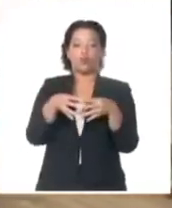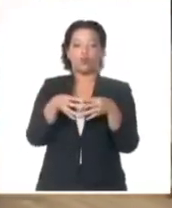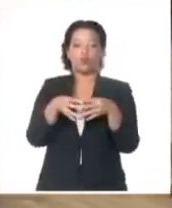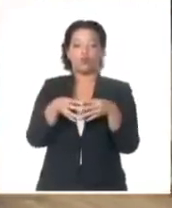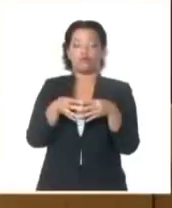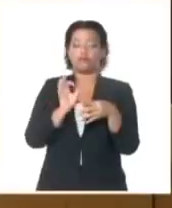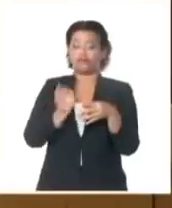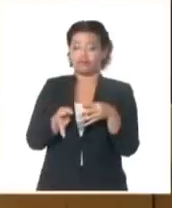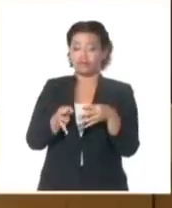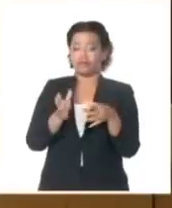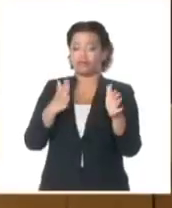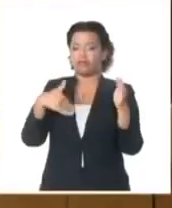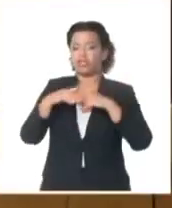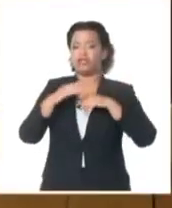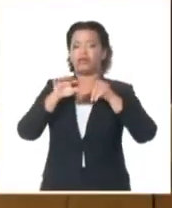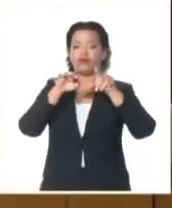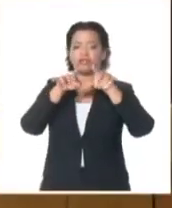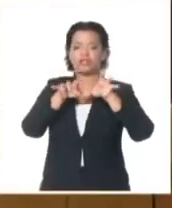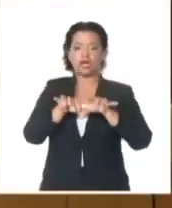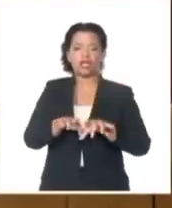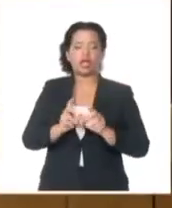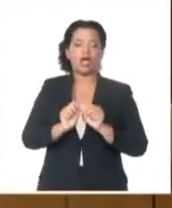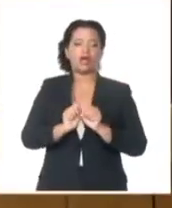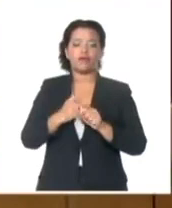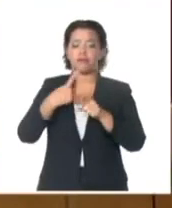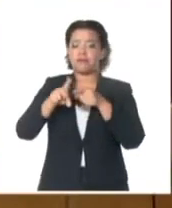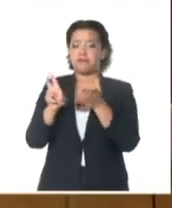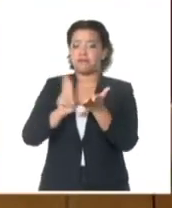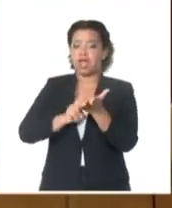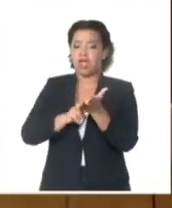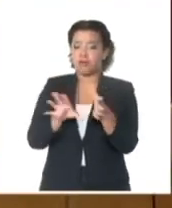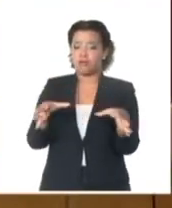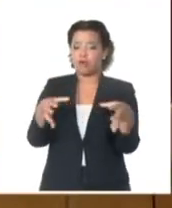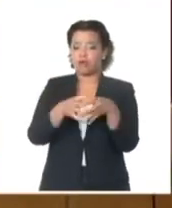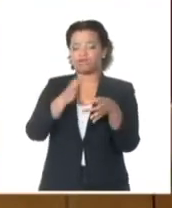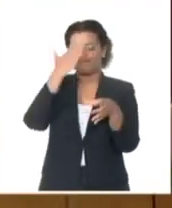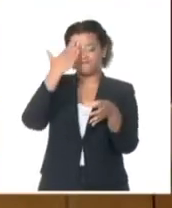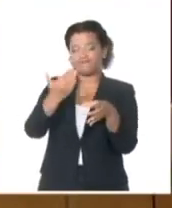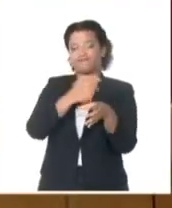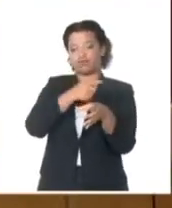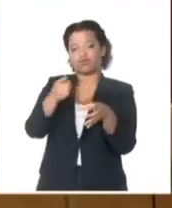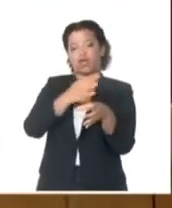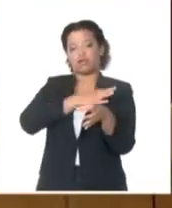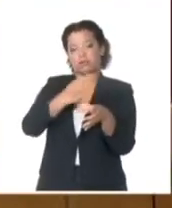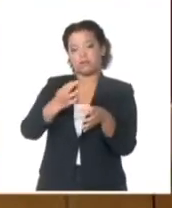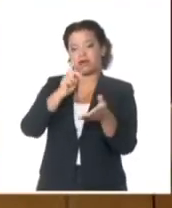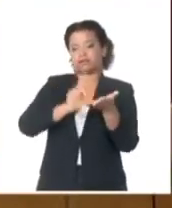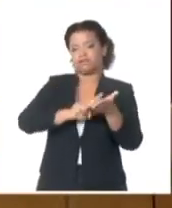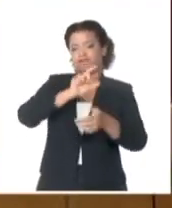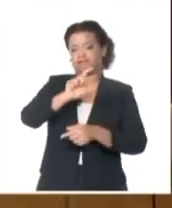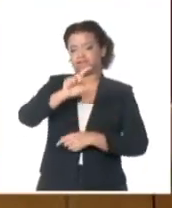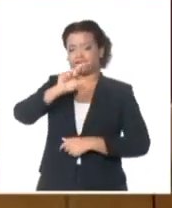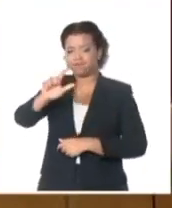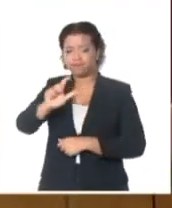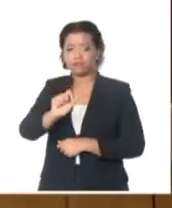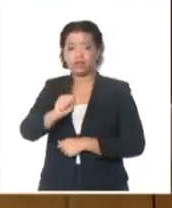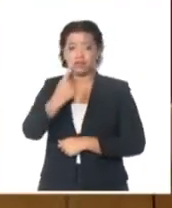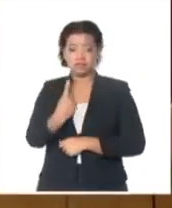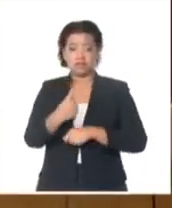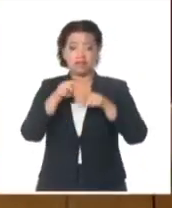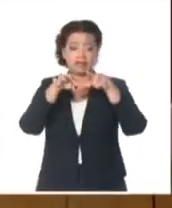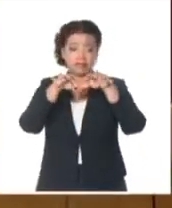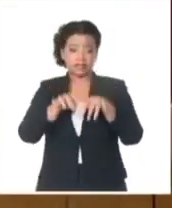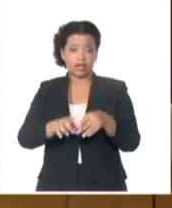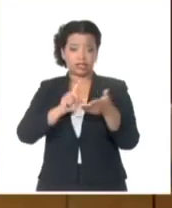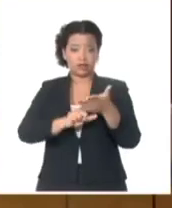ministros, el secretario y demás miembros del Consejo de Ministros. Al partido, a su primer secretario y